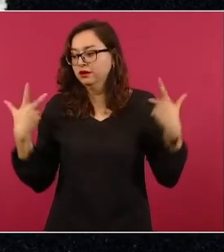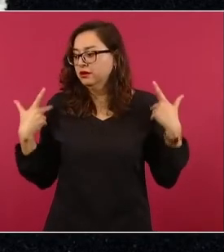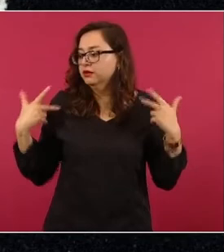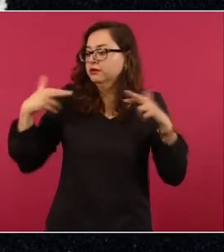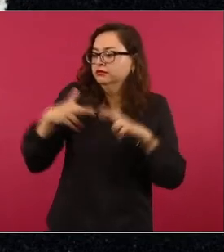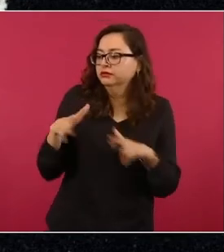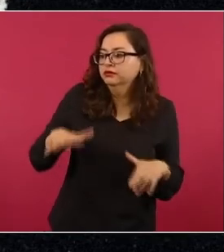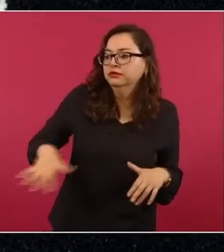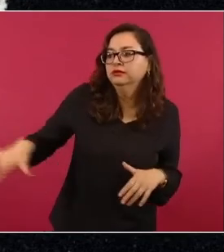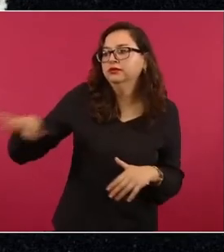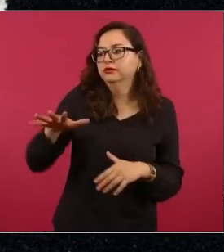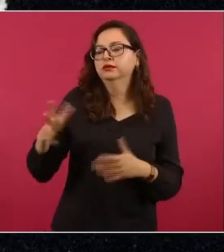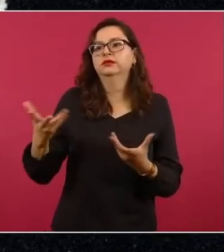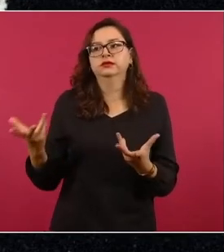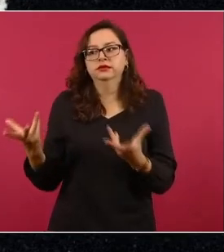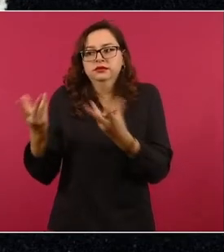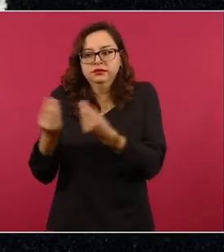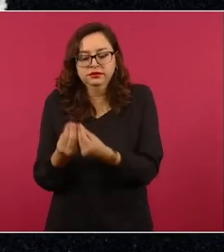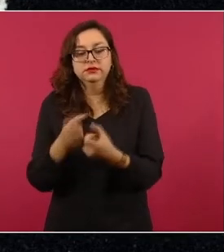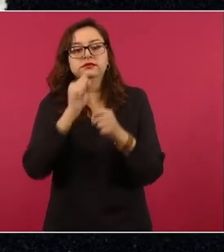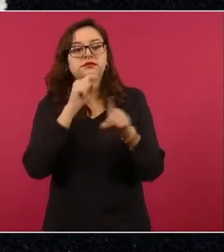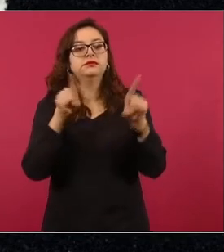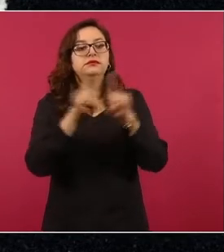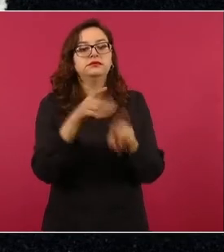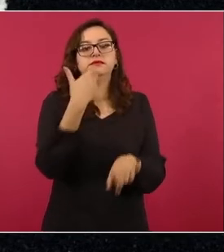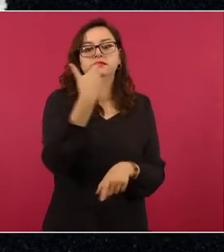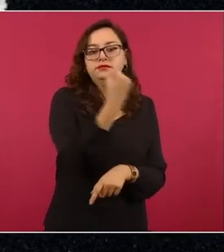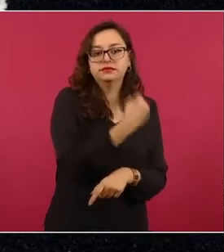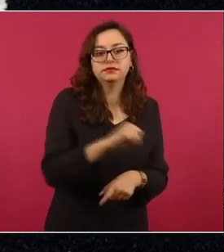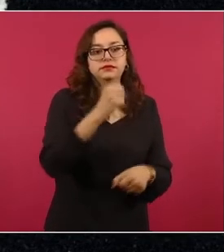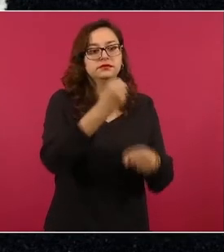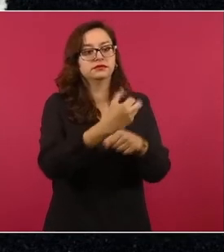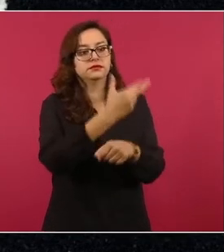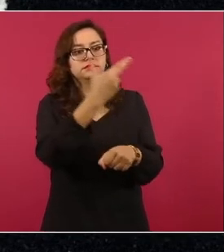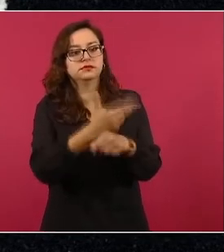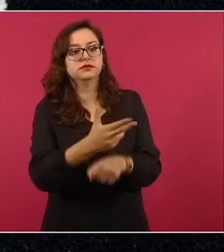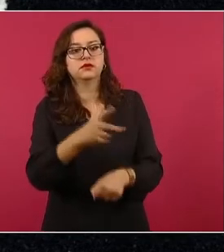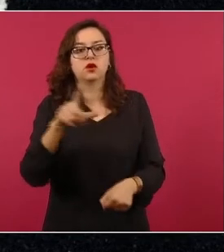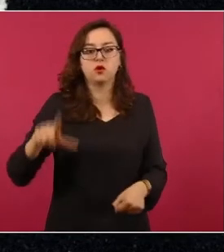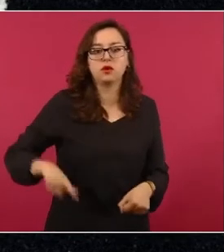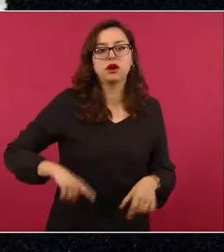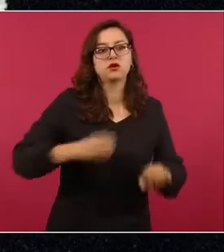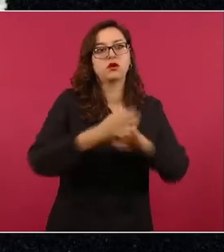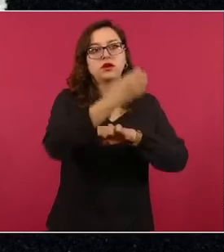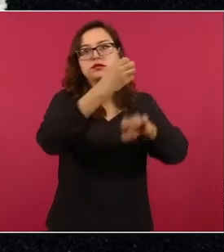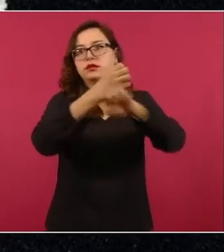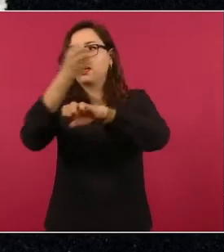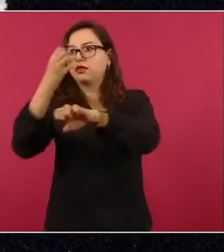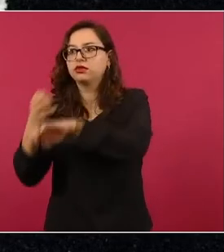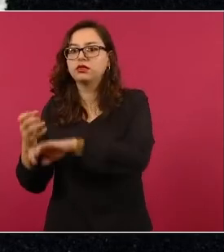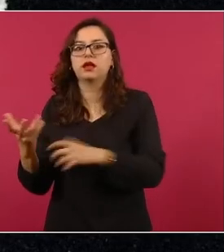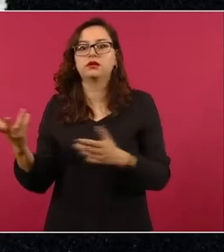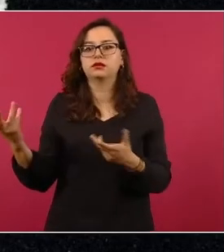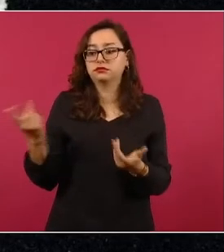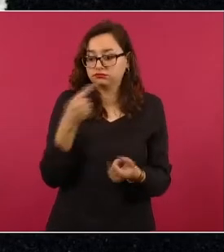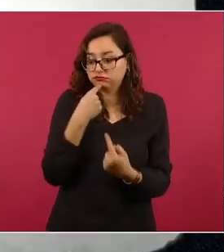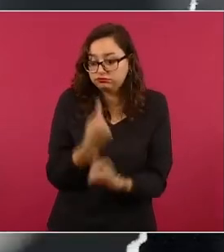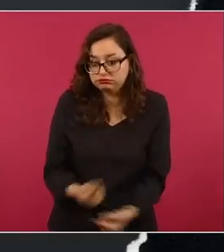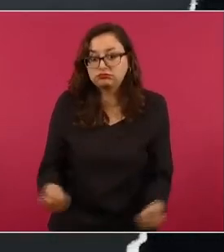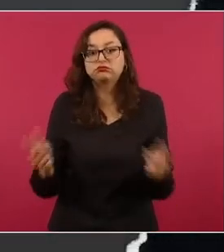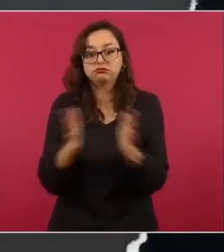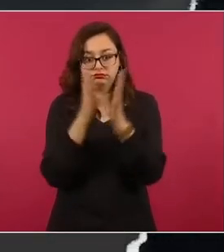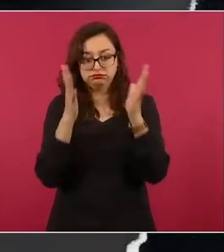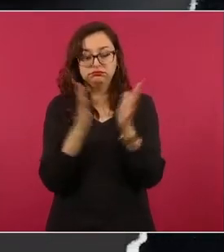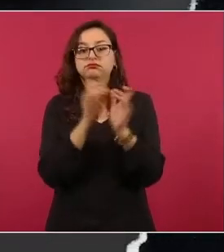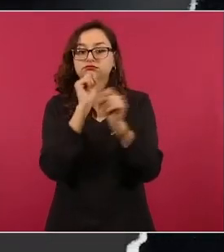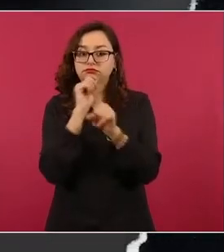a grupos sino también a expertos, autoridades educativas, secretarios de los gobiernos estatales, a nuestros niños que también han participado.